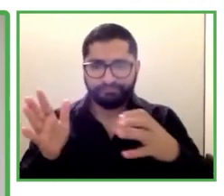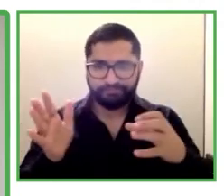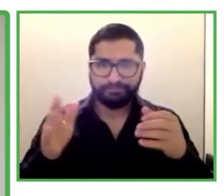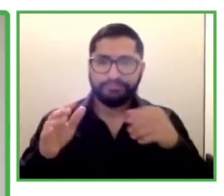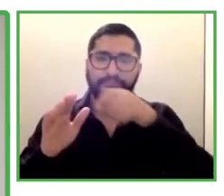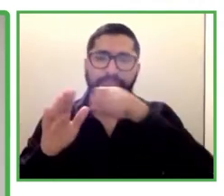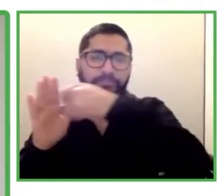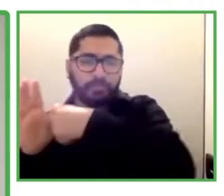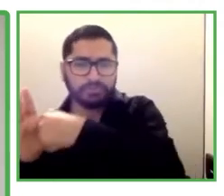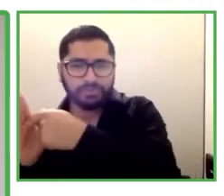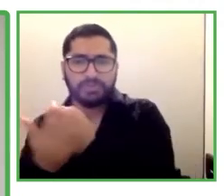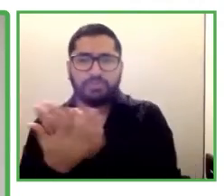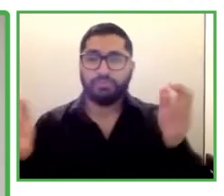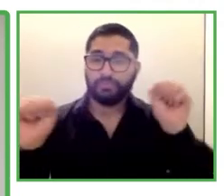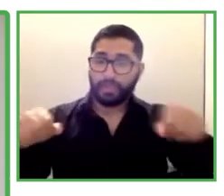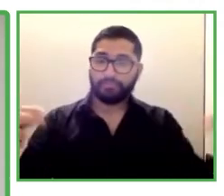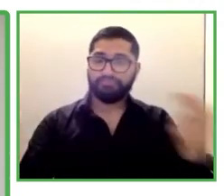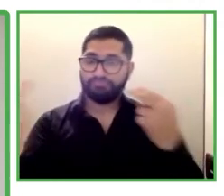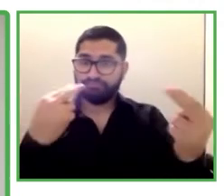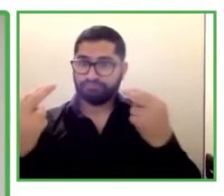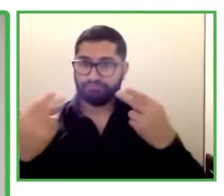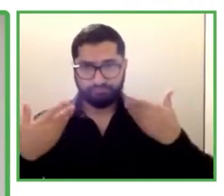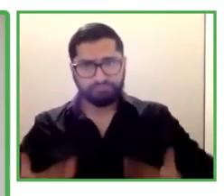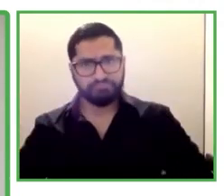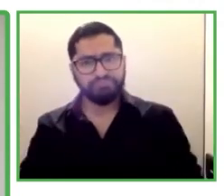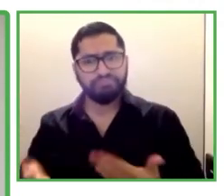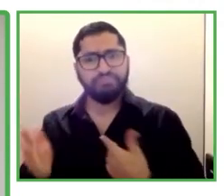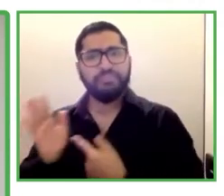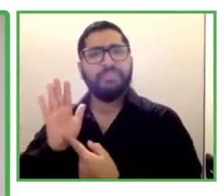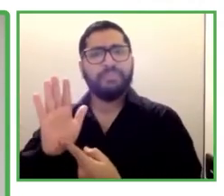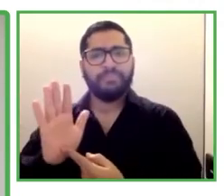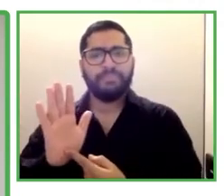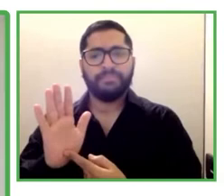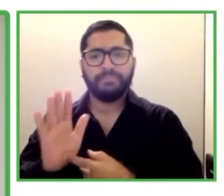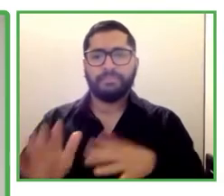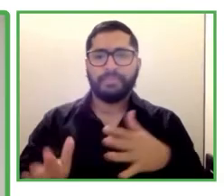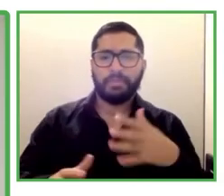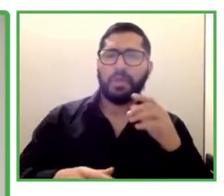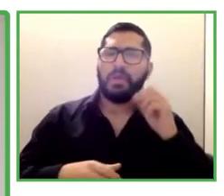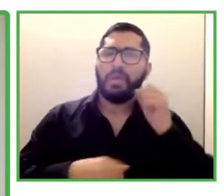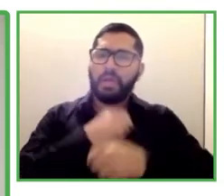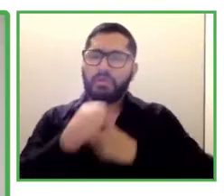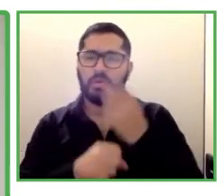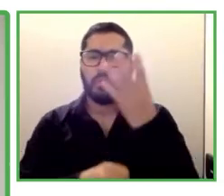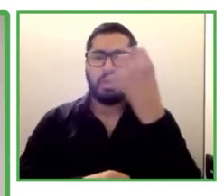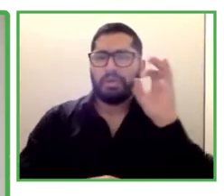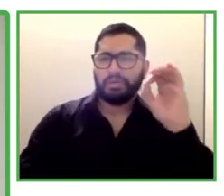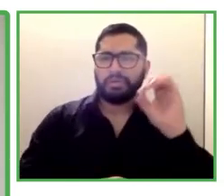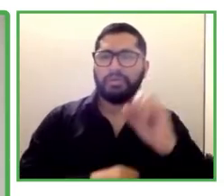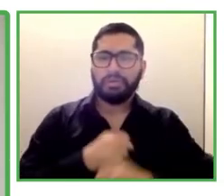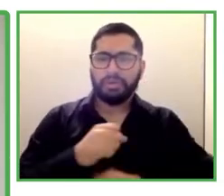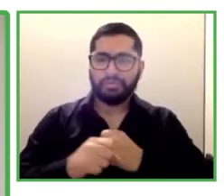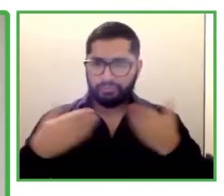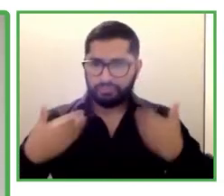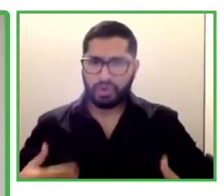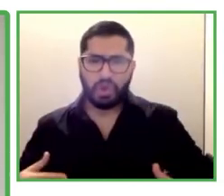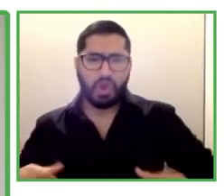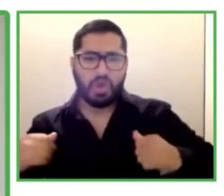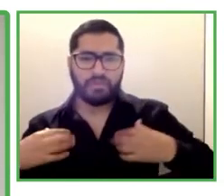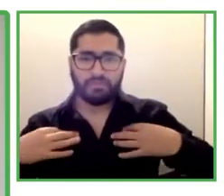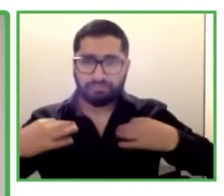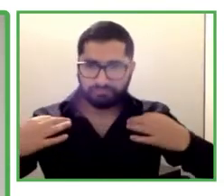blanco. En mis 40 estoy con una camisa blanca y tengo el pelo